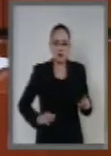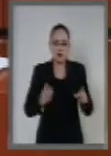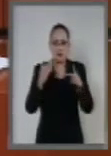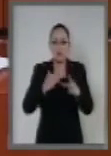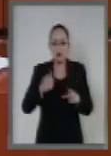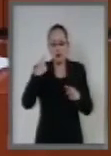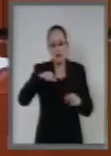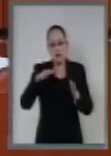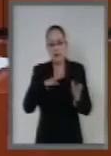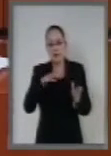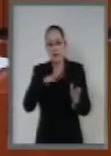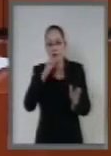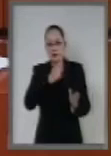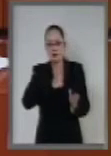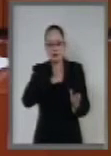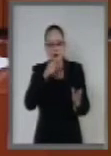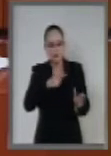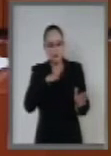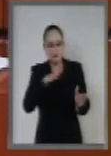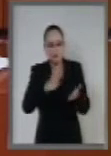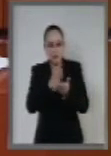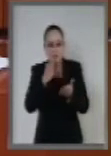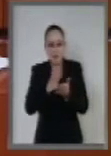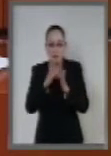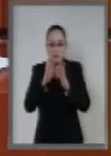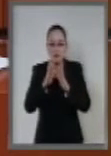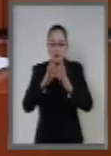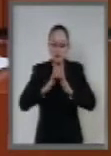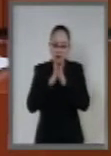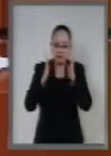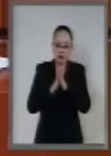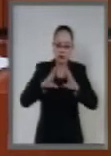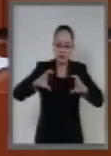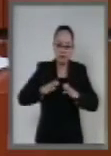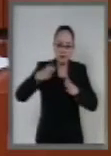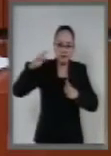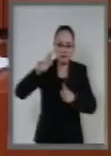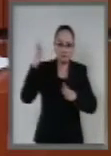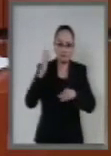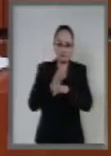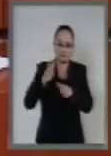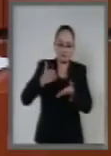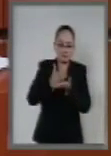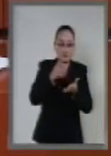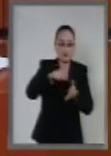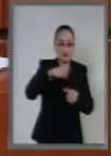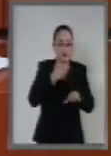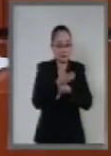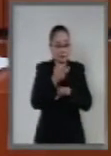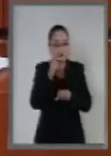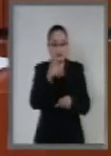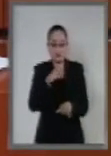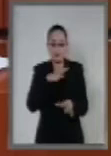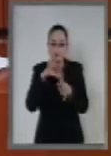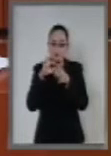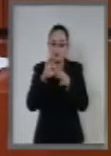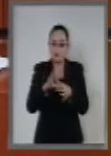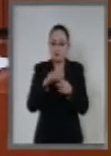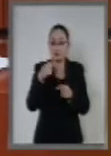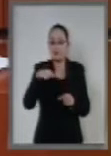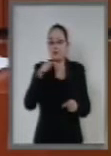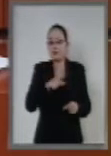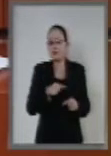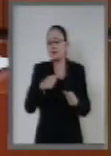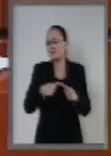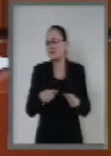ampliación de la intervención de la Federación en las entidades federativas ha sido obligada por las